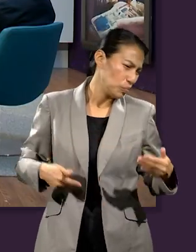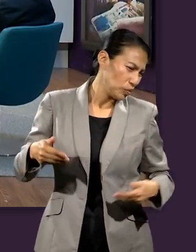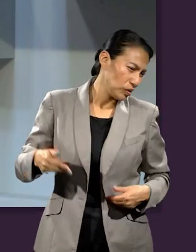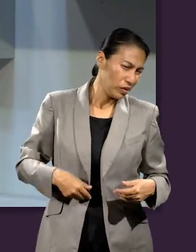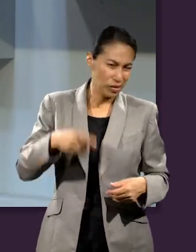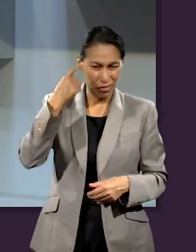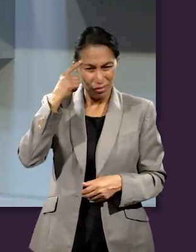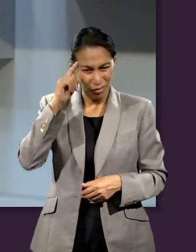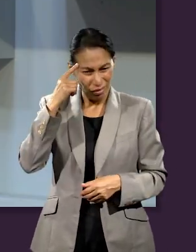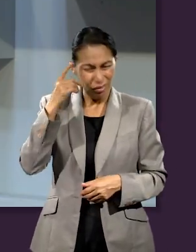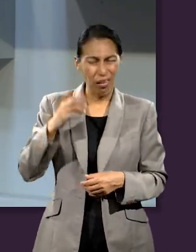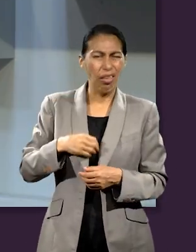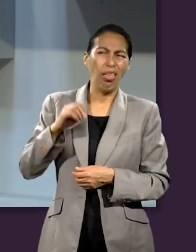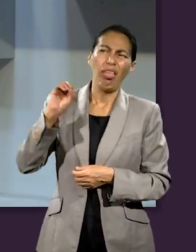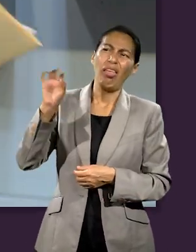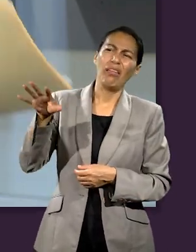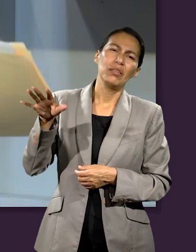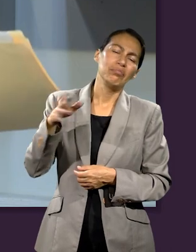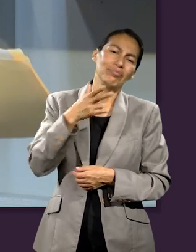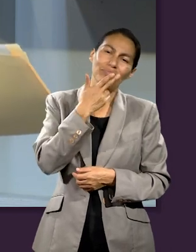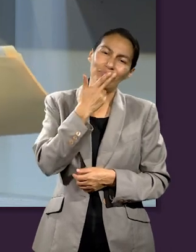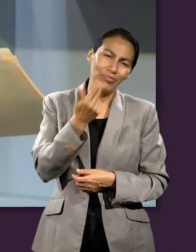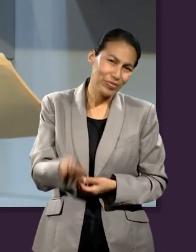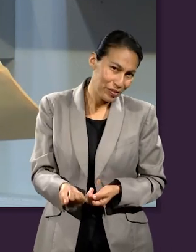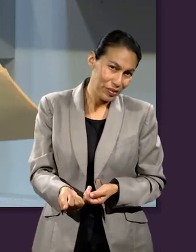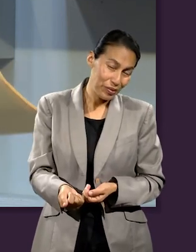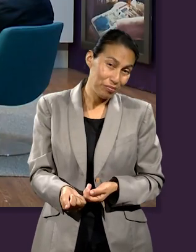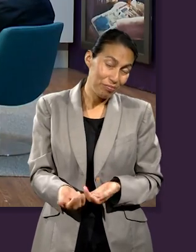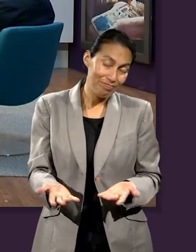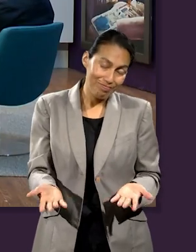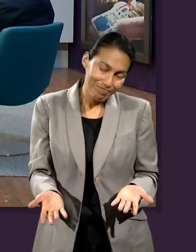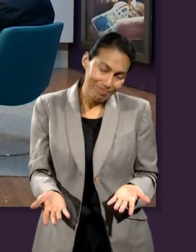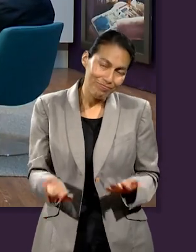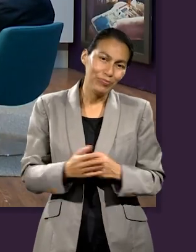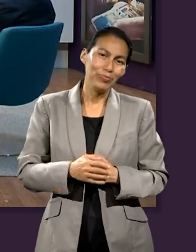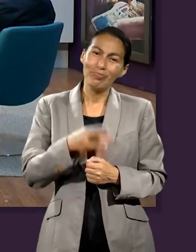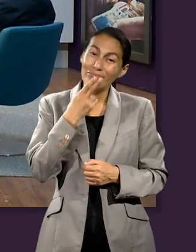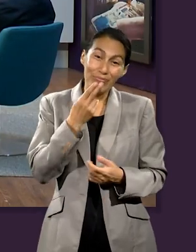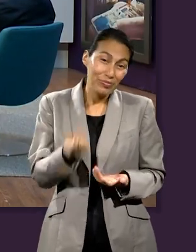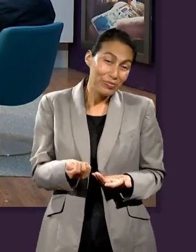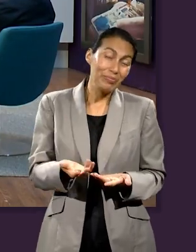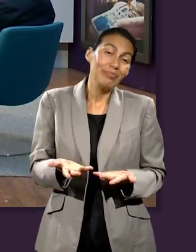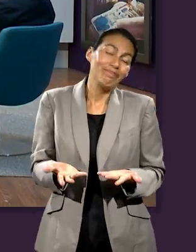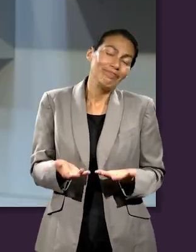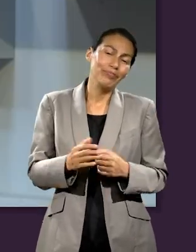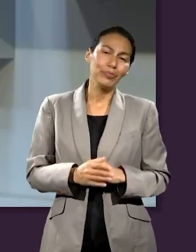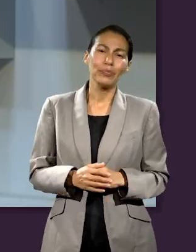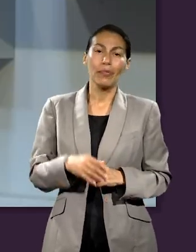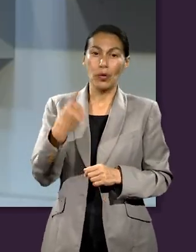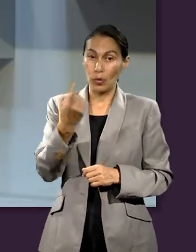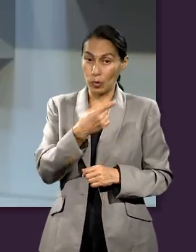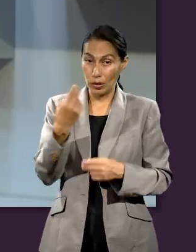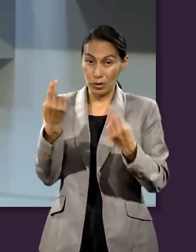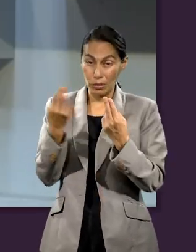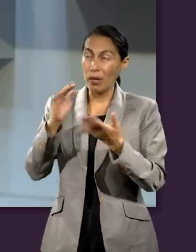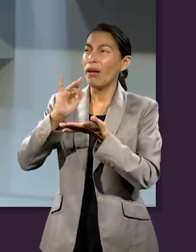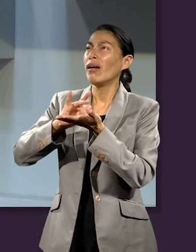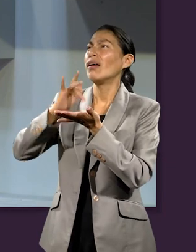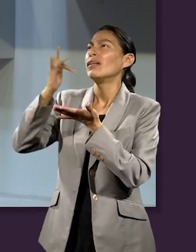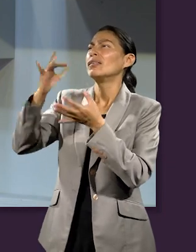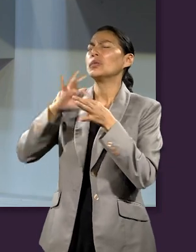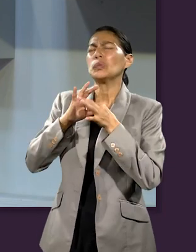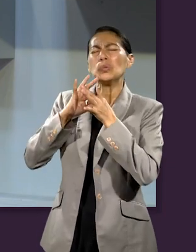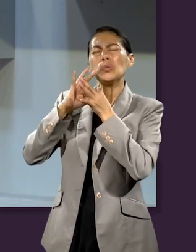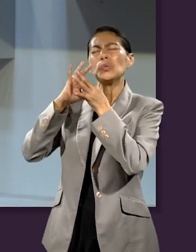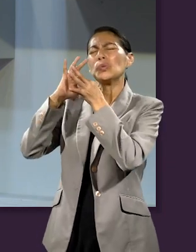valdría mejor no ofrendar. Porque no tiene sentido. Es en vano. Es en vano. Hace sentido cuando nosotros estamos conectados con